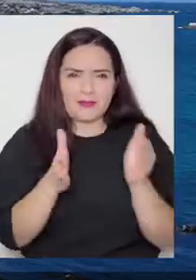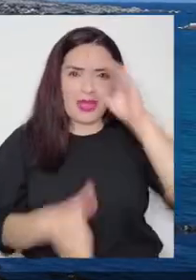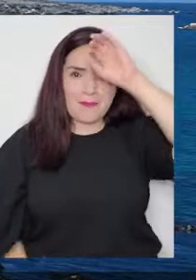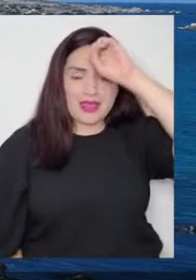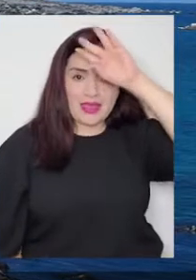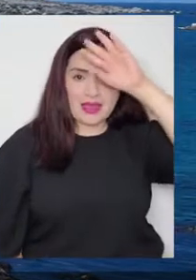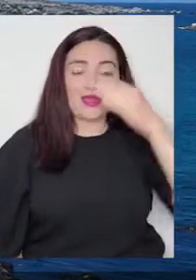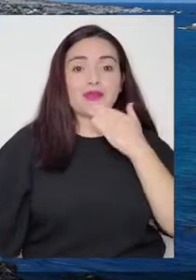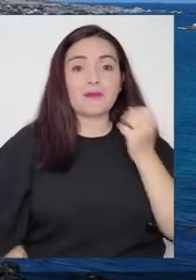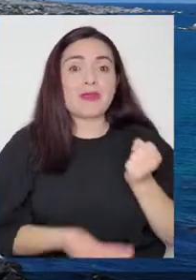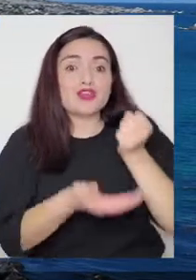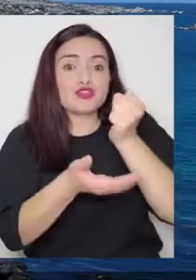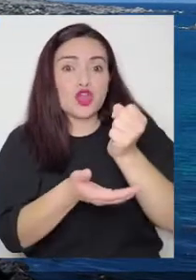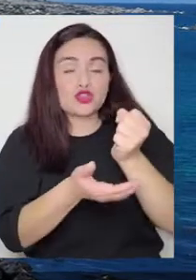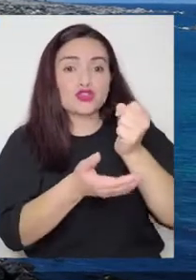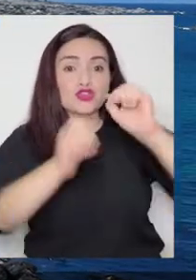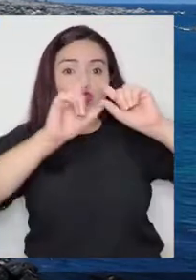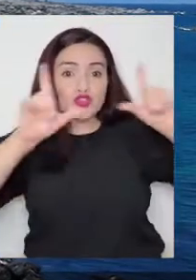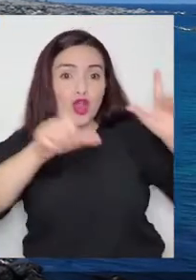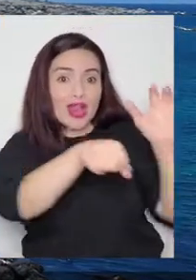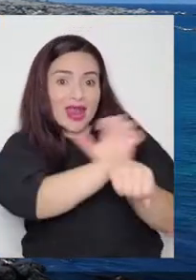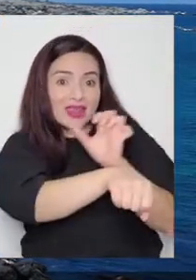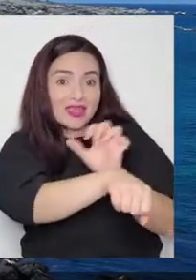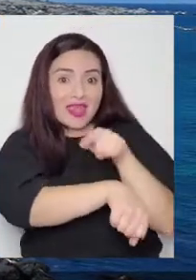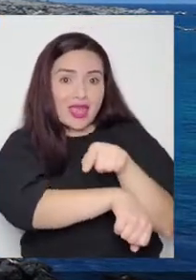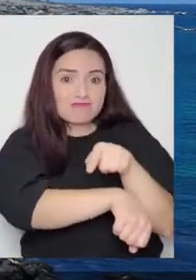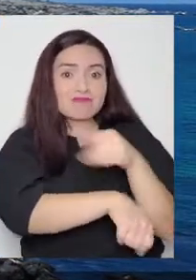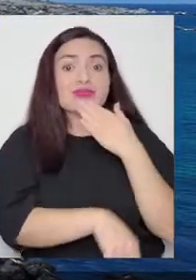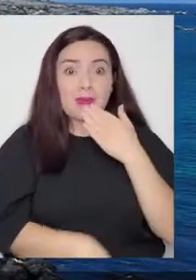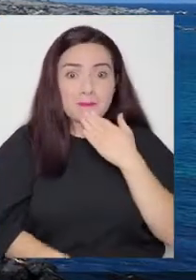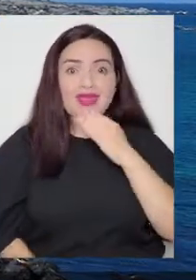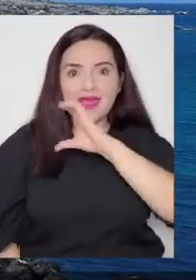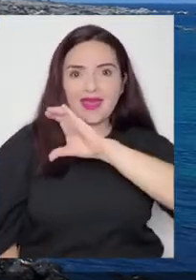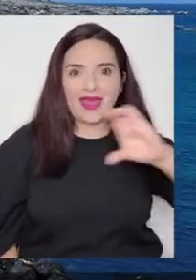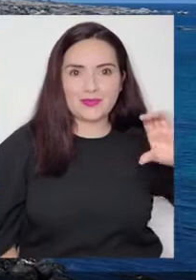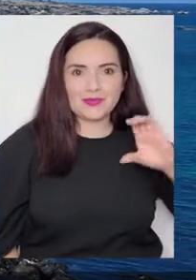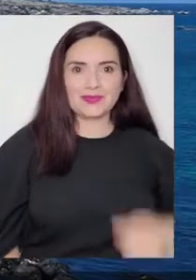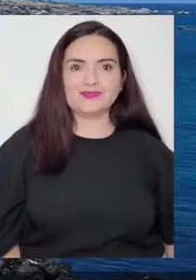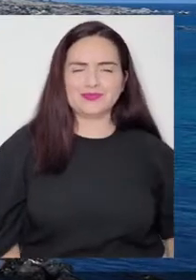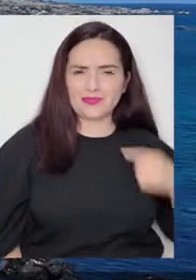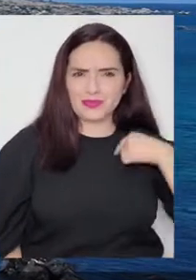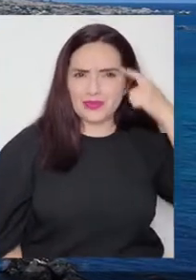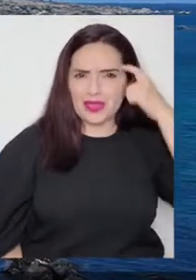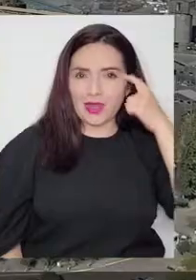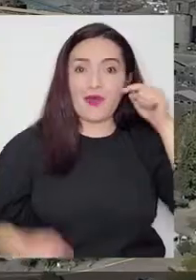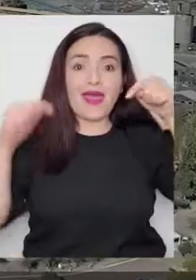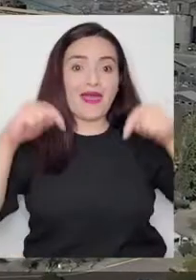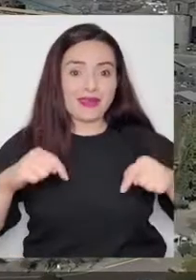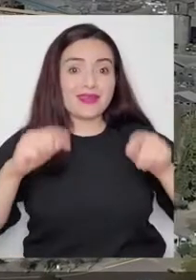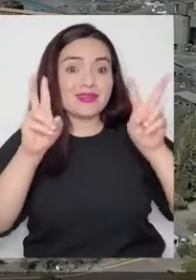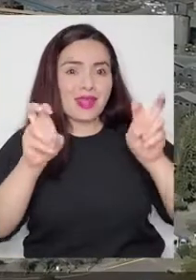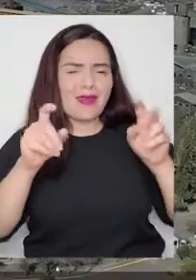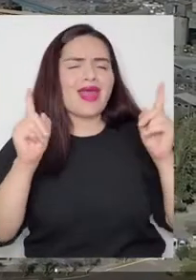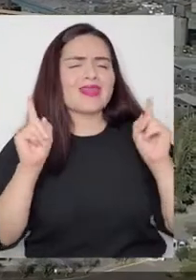la pequeña minería, la gran inversión solar que tenemos en la región de Atacama también se da en la ruralidad. Por lo tanto, creo que aquí hay